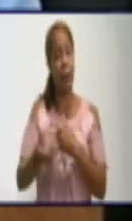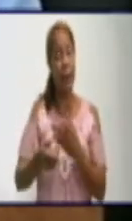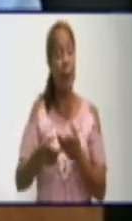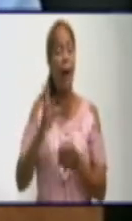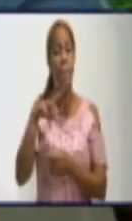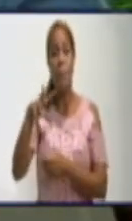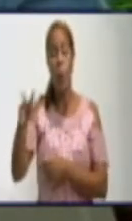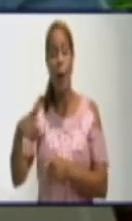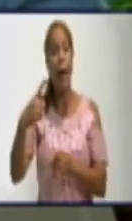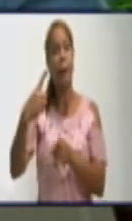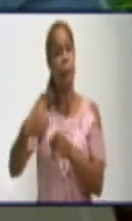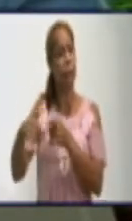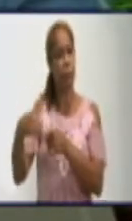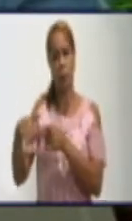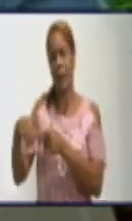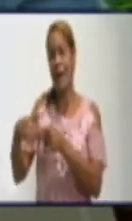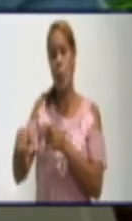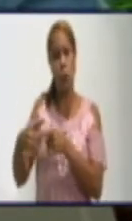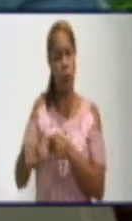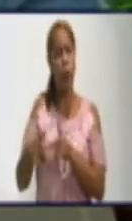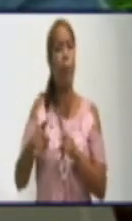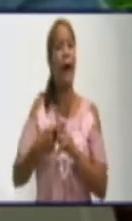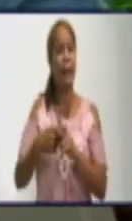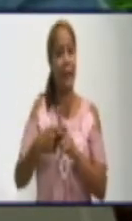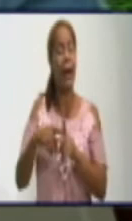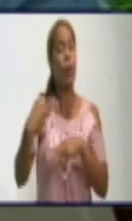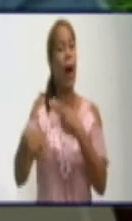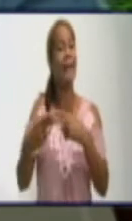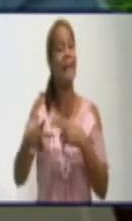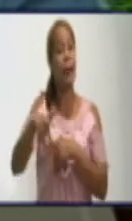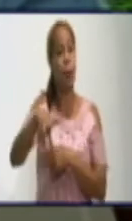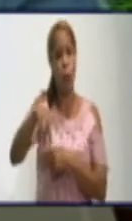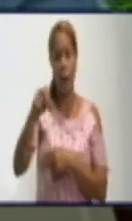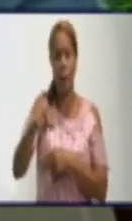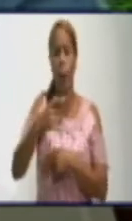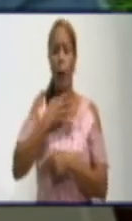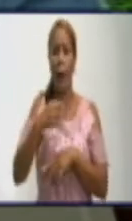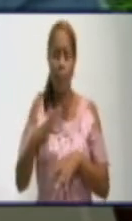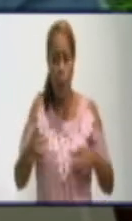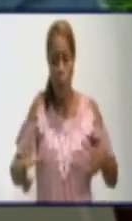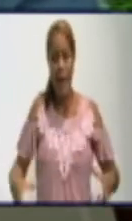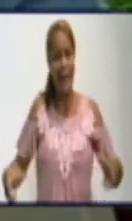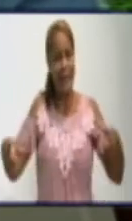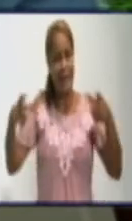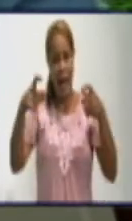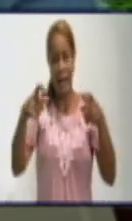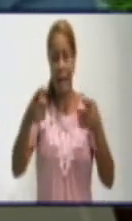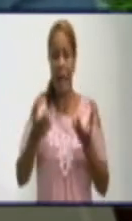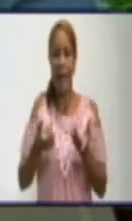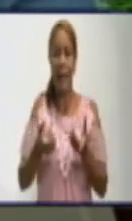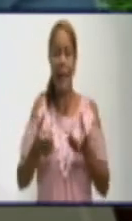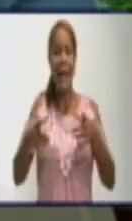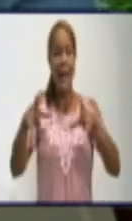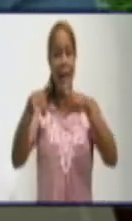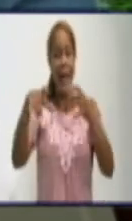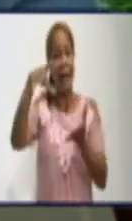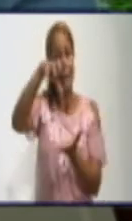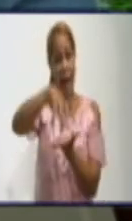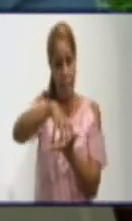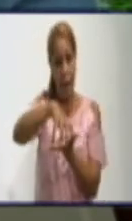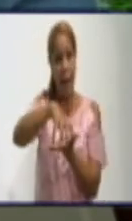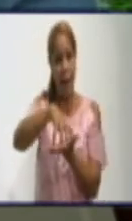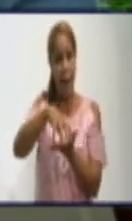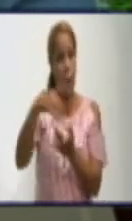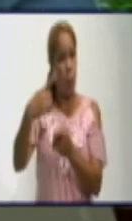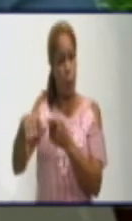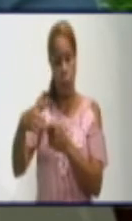acero. Esto se traduce en electrodos, chapas, vigas, que hay déficit también en el país y nosotros estamos localizando, ya